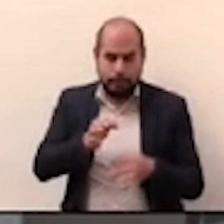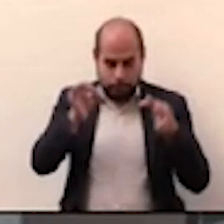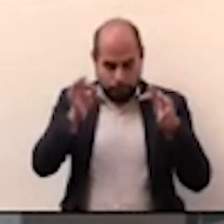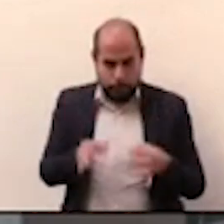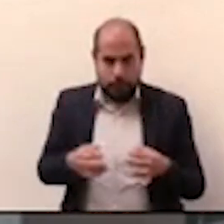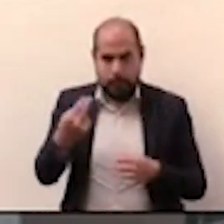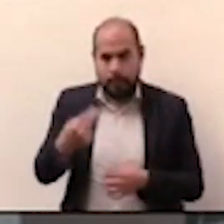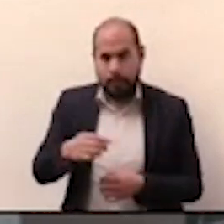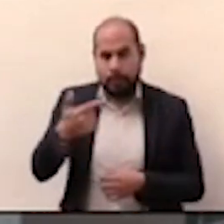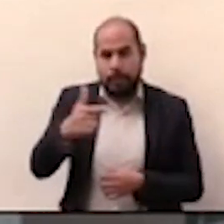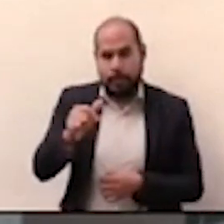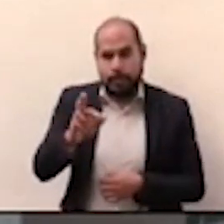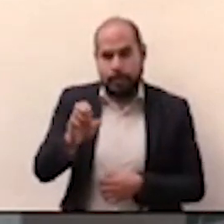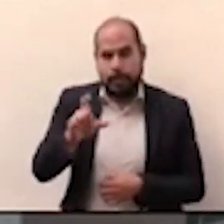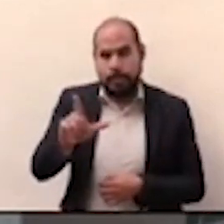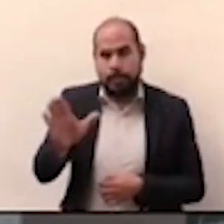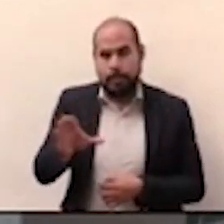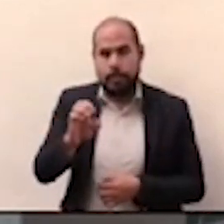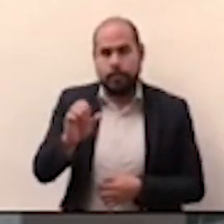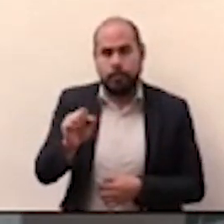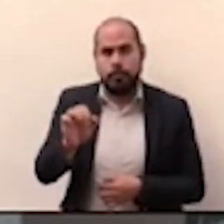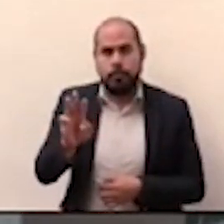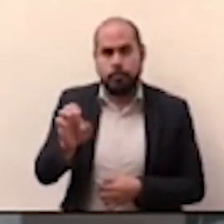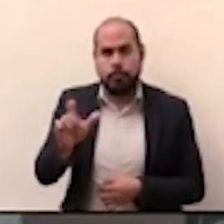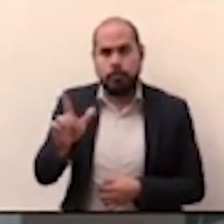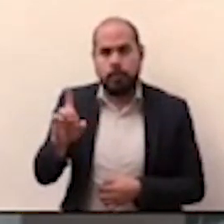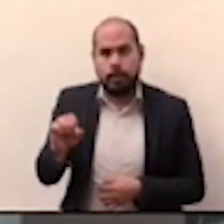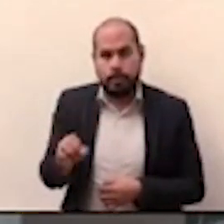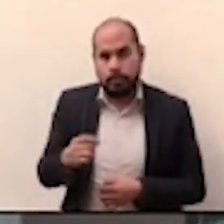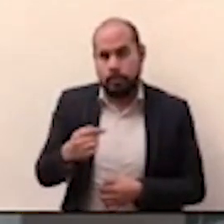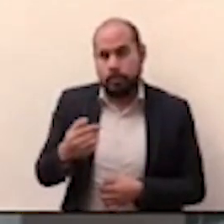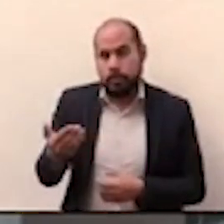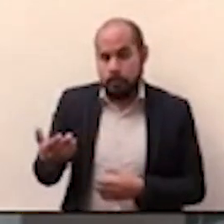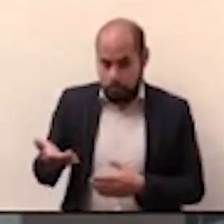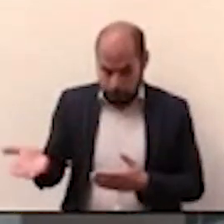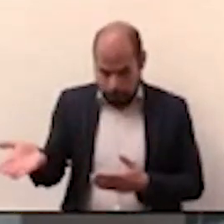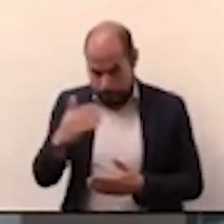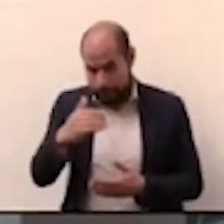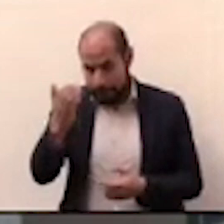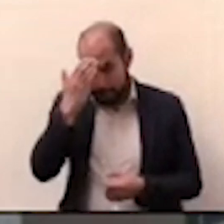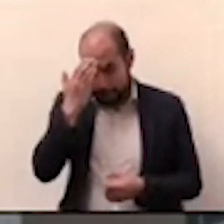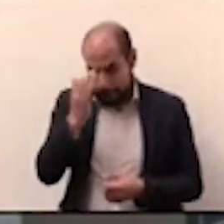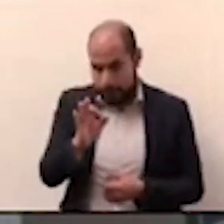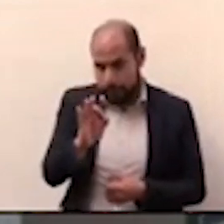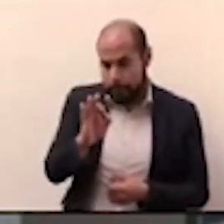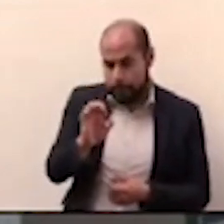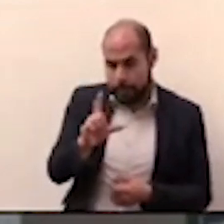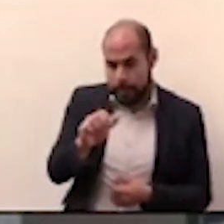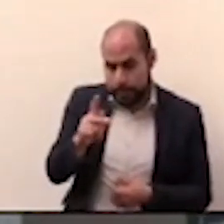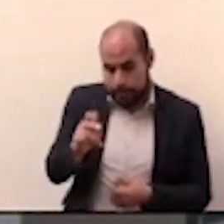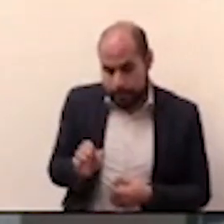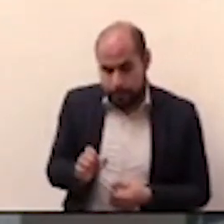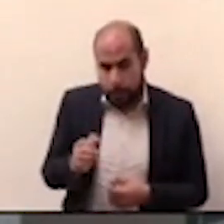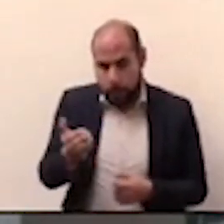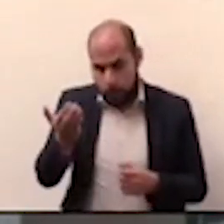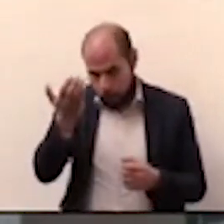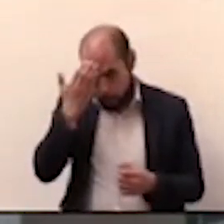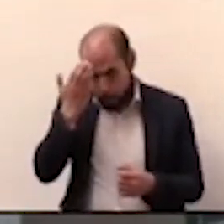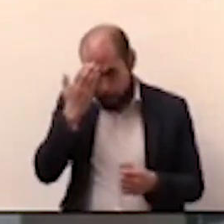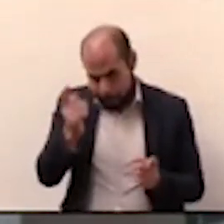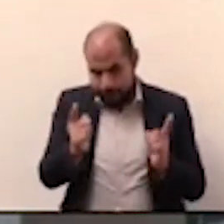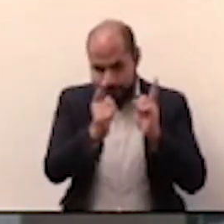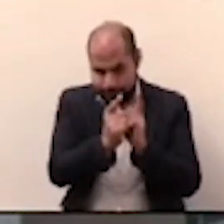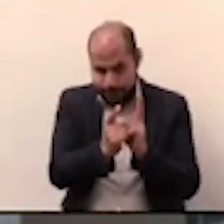Gabriel Osvaldo Jiménez López, y le presento a Felipe, y conoce a Felipe. Y ya entre Felipe,